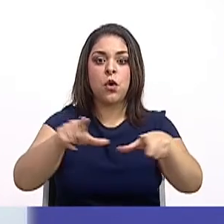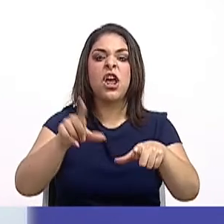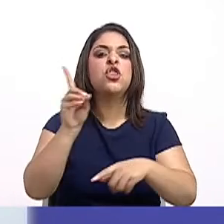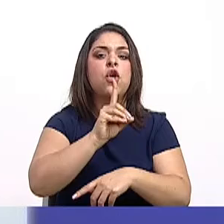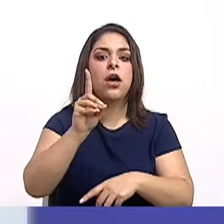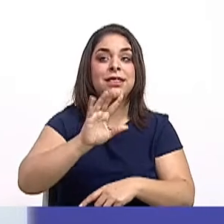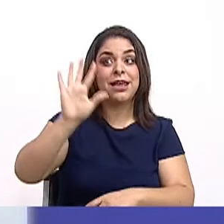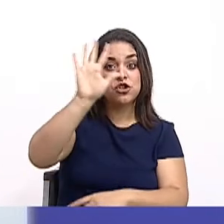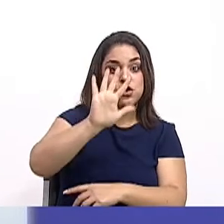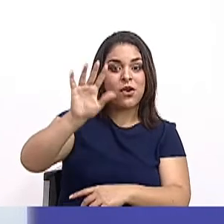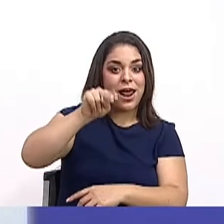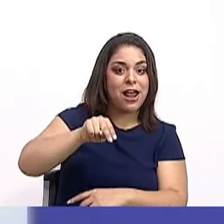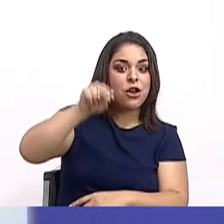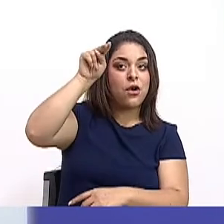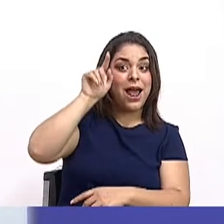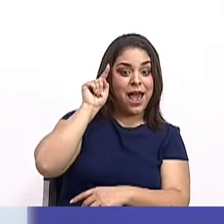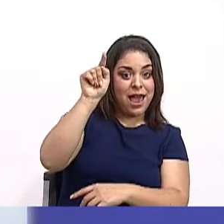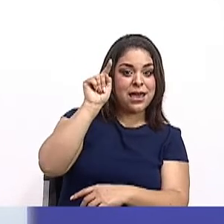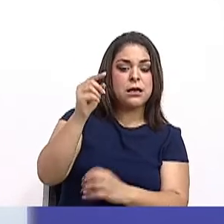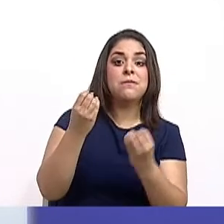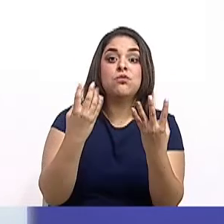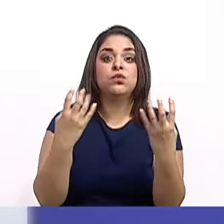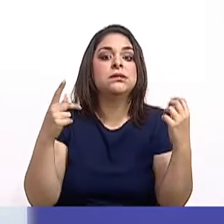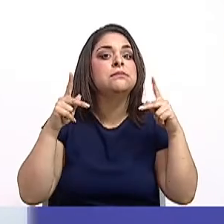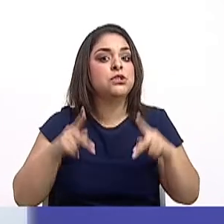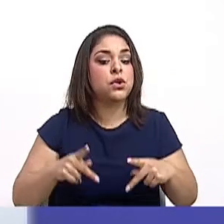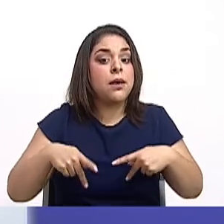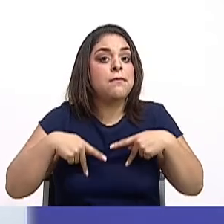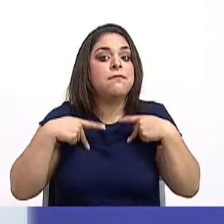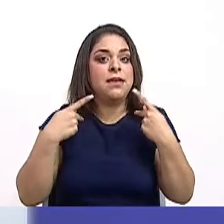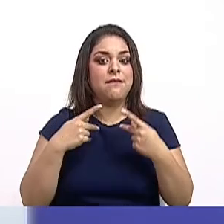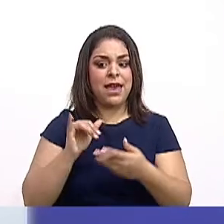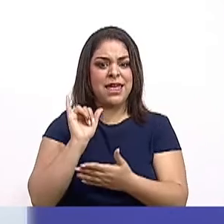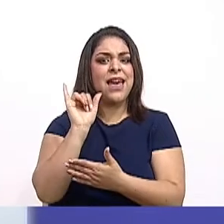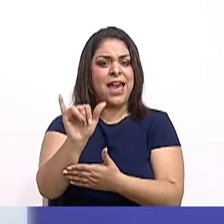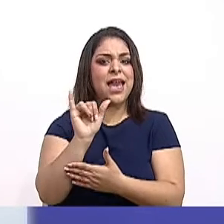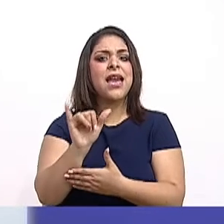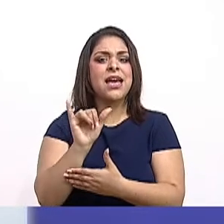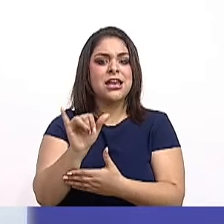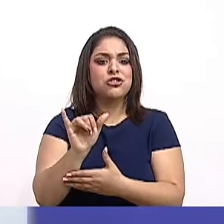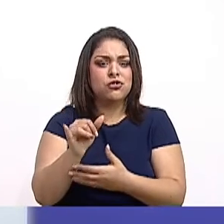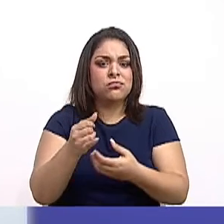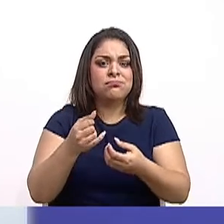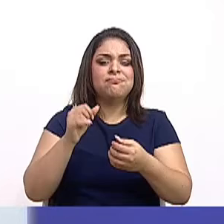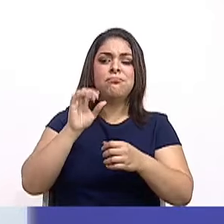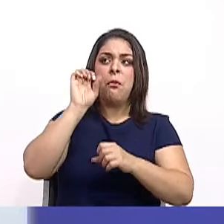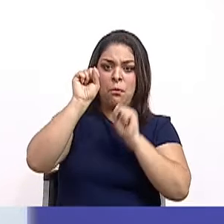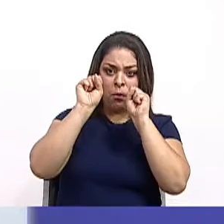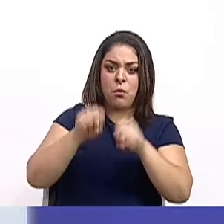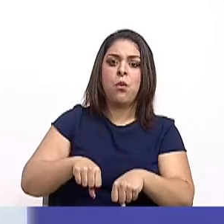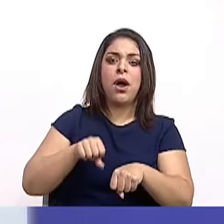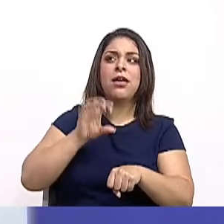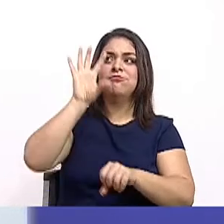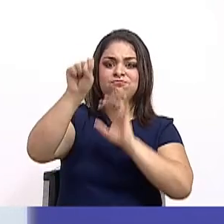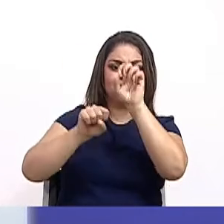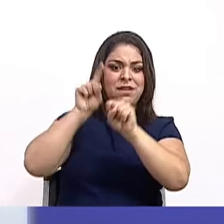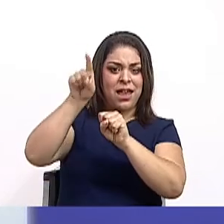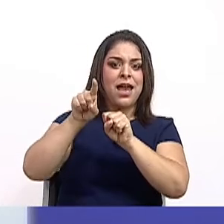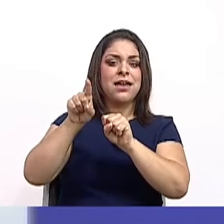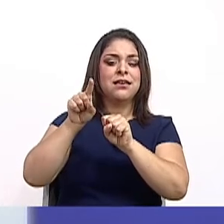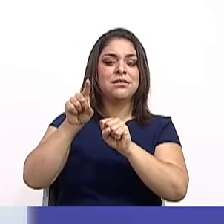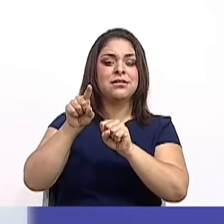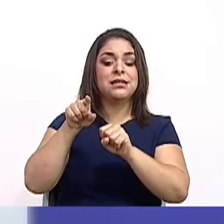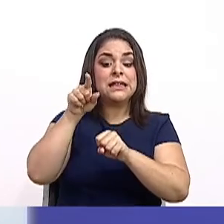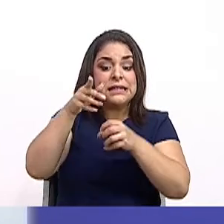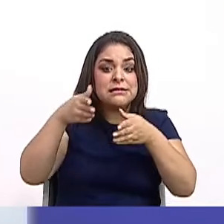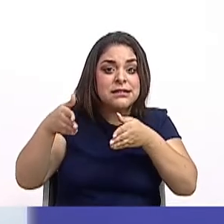norte, mucha gente vive de esa explotación del turismo propiamente, en este refugio de vida silvestre Caño Negro, ya